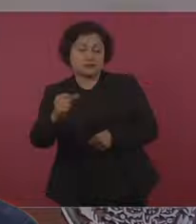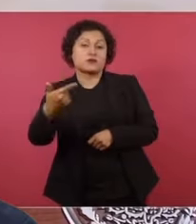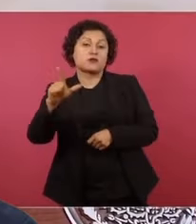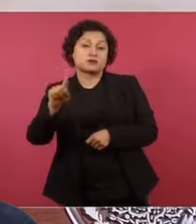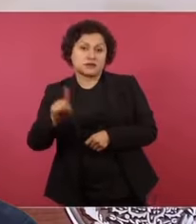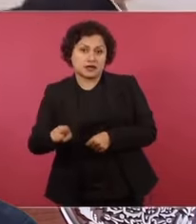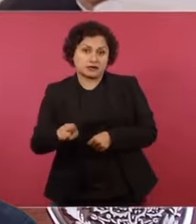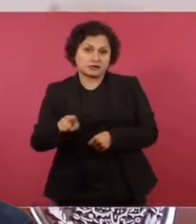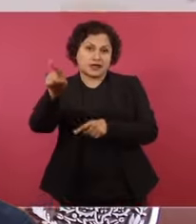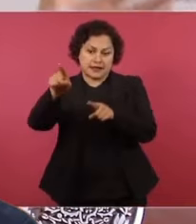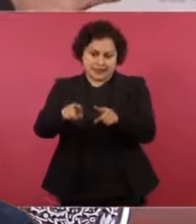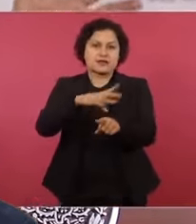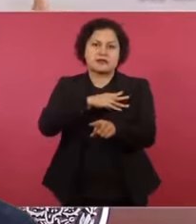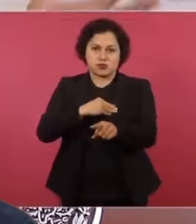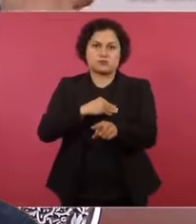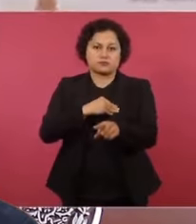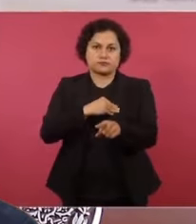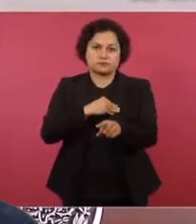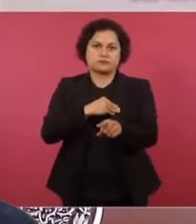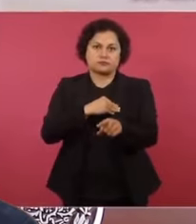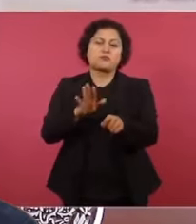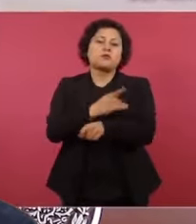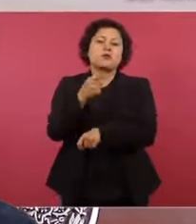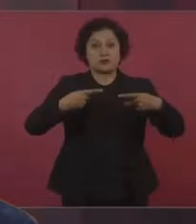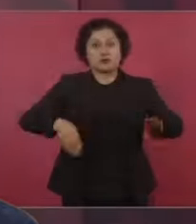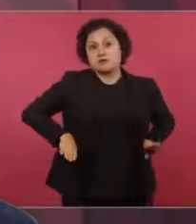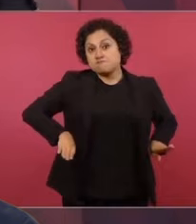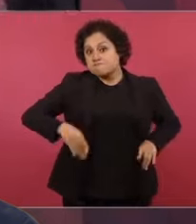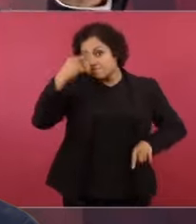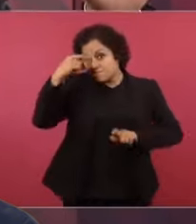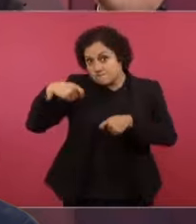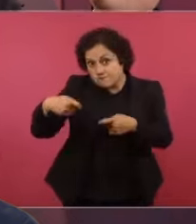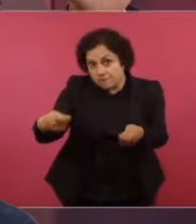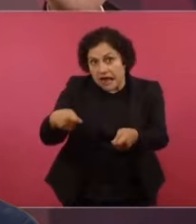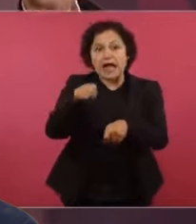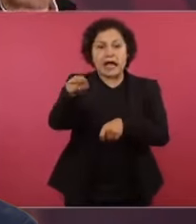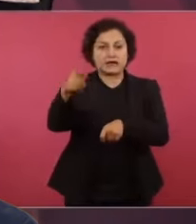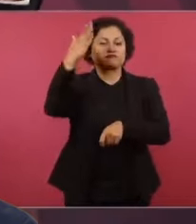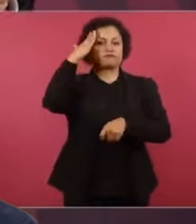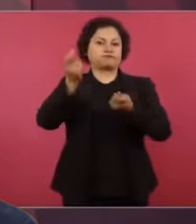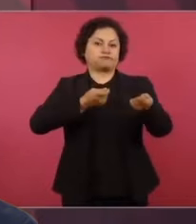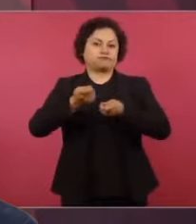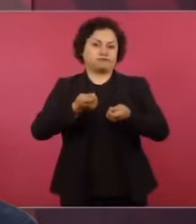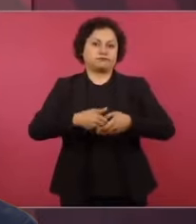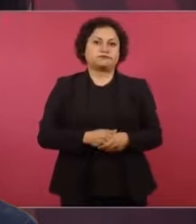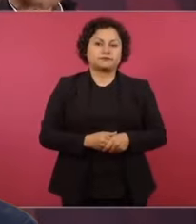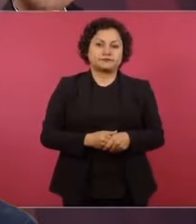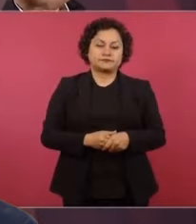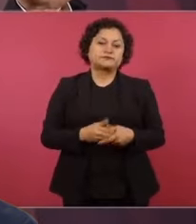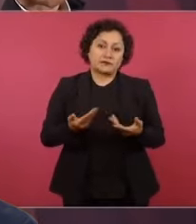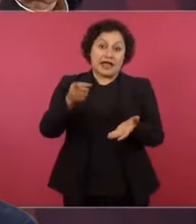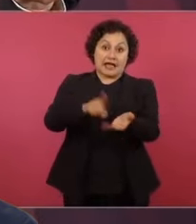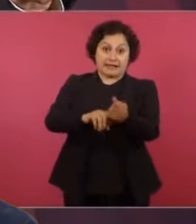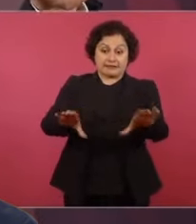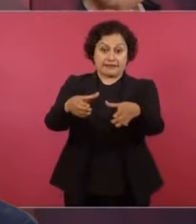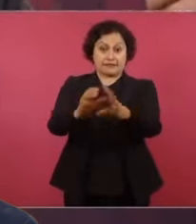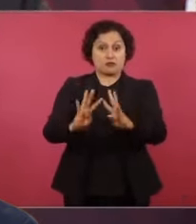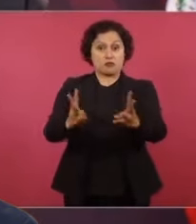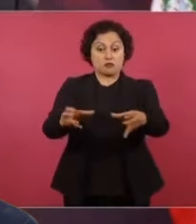hijo, el responsable porque es el que maneja todo el bloque conservador. Hay un consejo supremo del poder conservador,